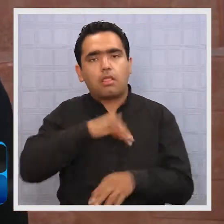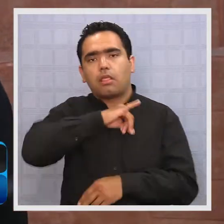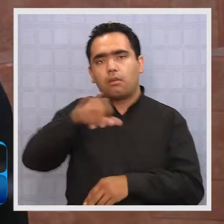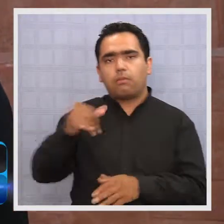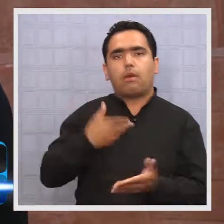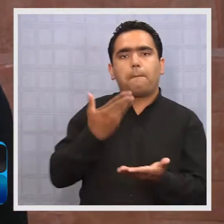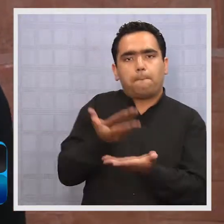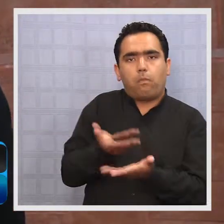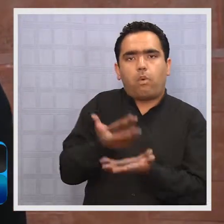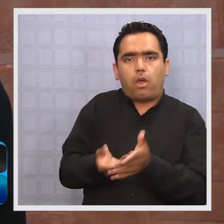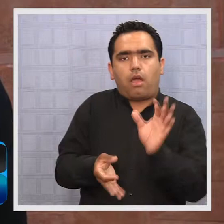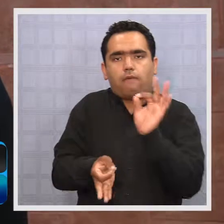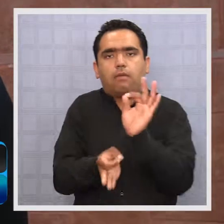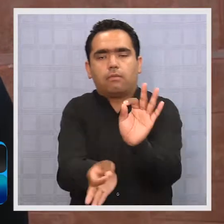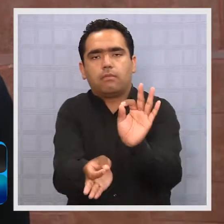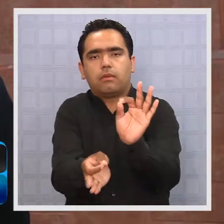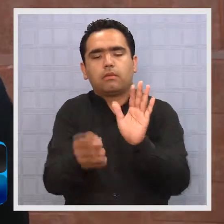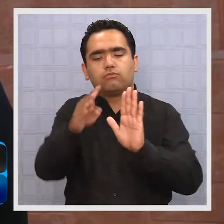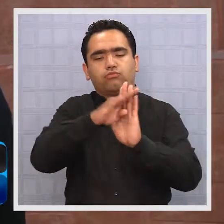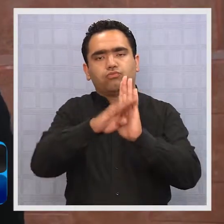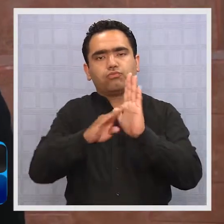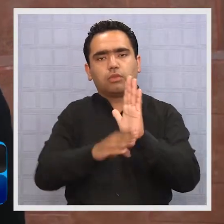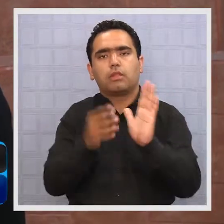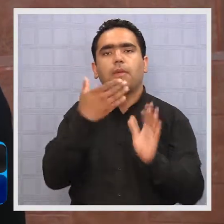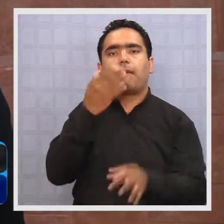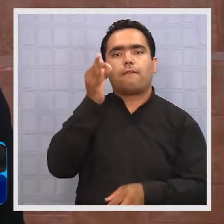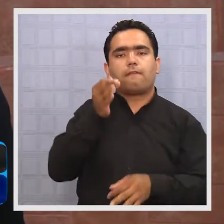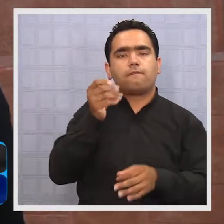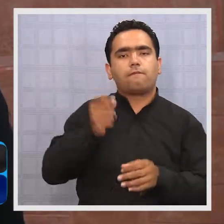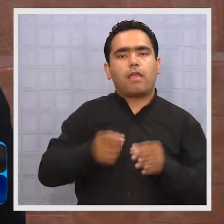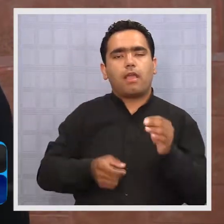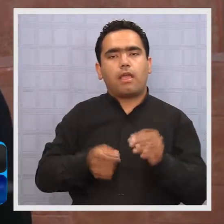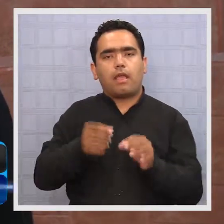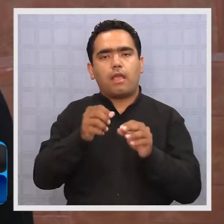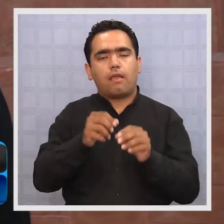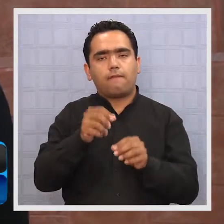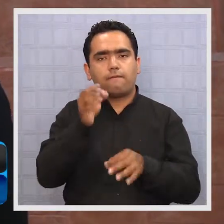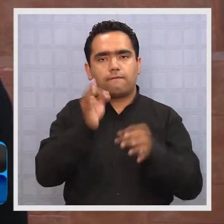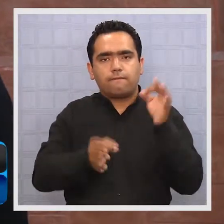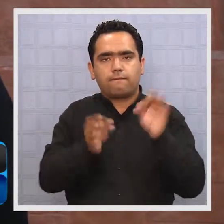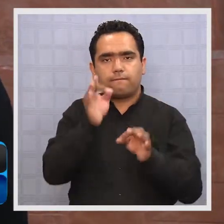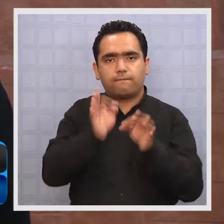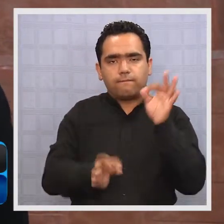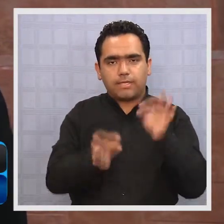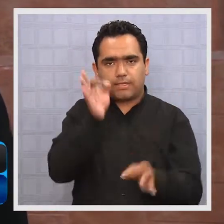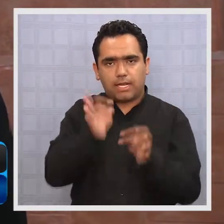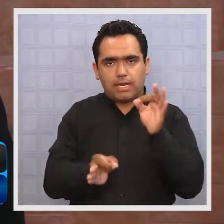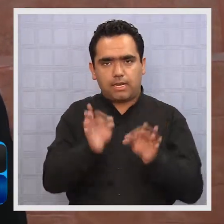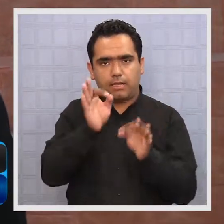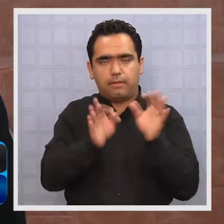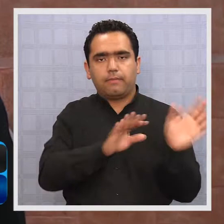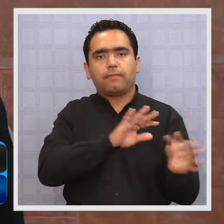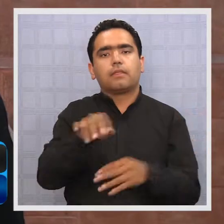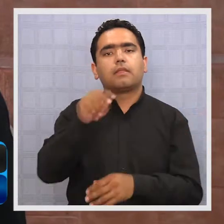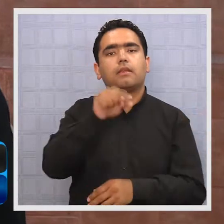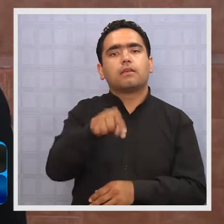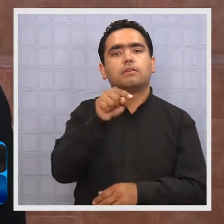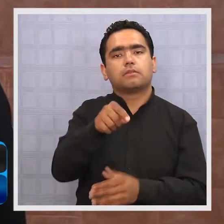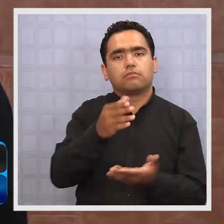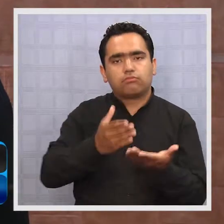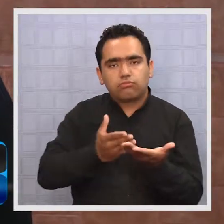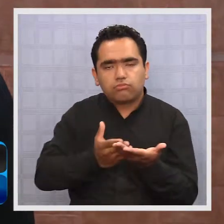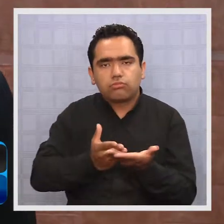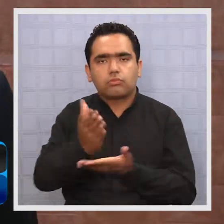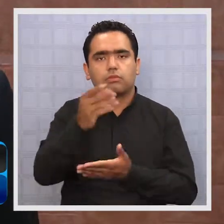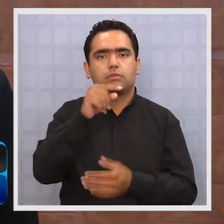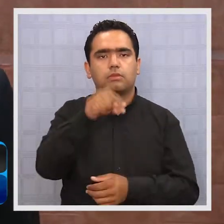empieza la rendición de la prueba propiamente tal y la rendición de la prueba de la Fiscalía, que es aquella prueba que está en el